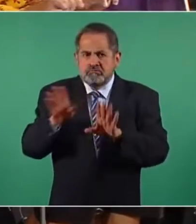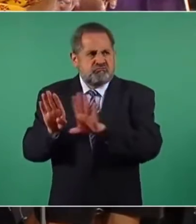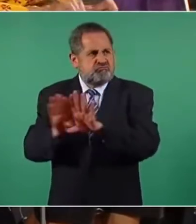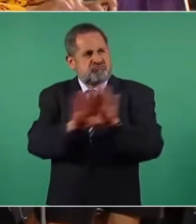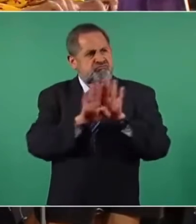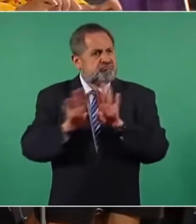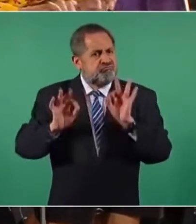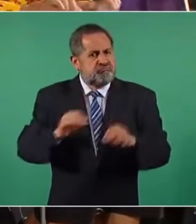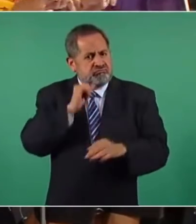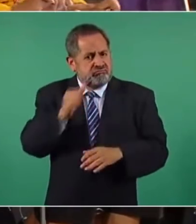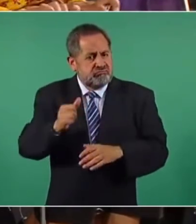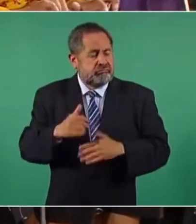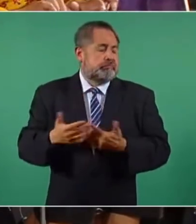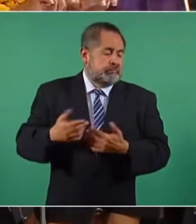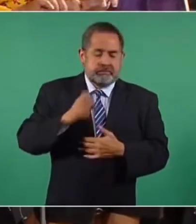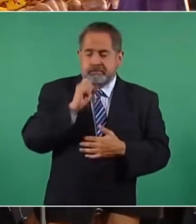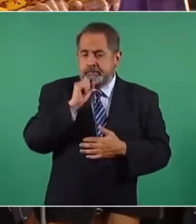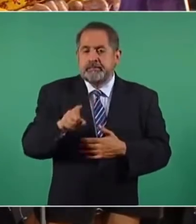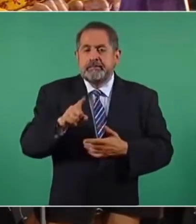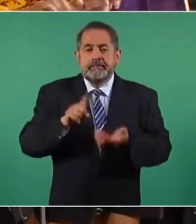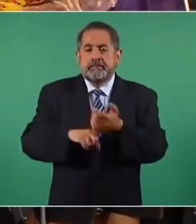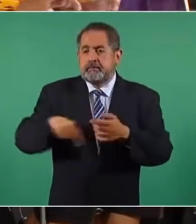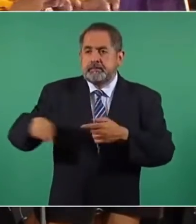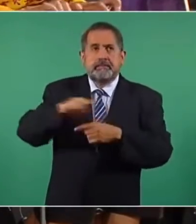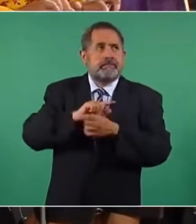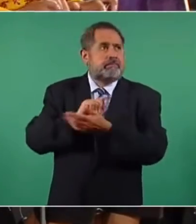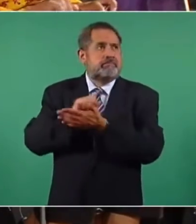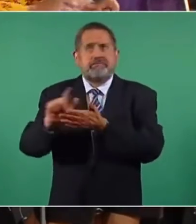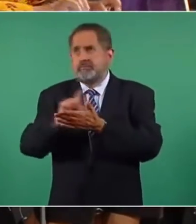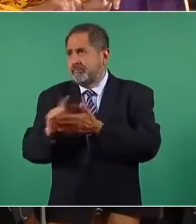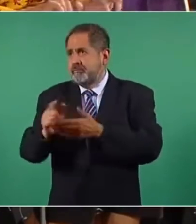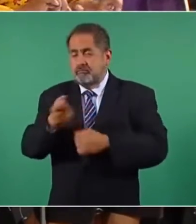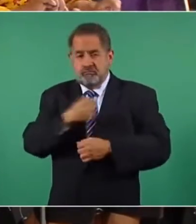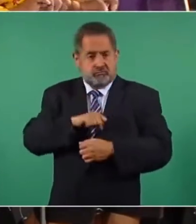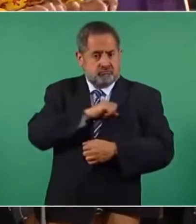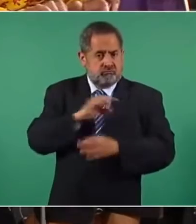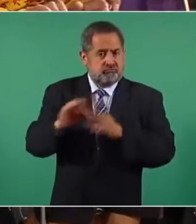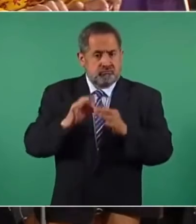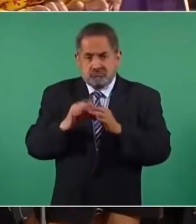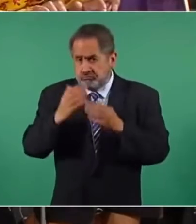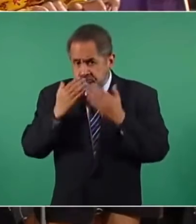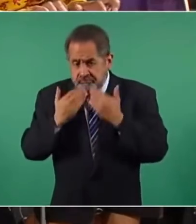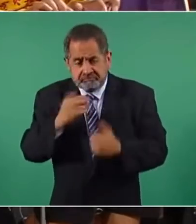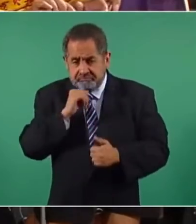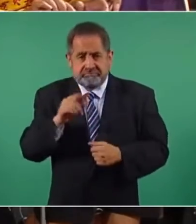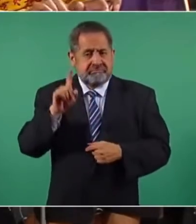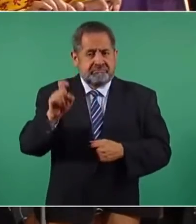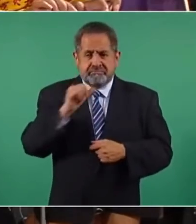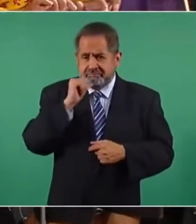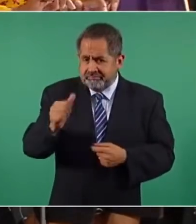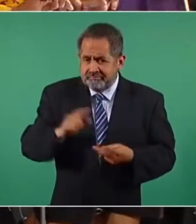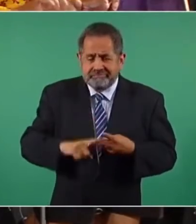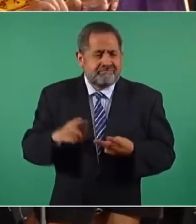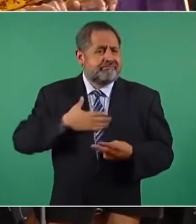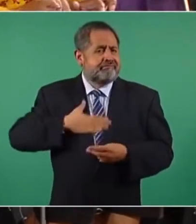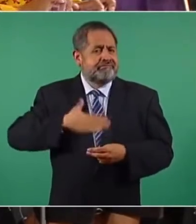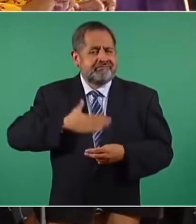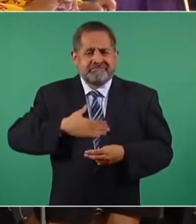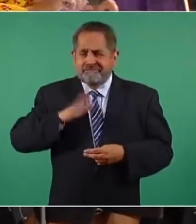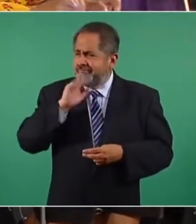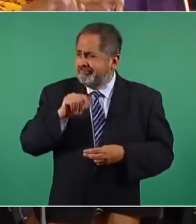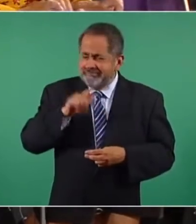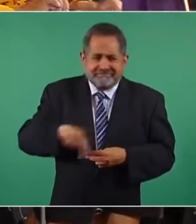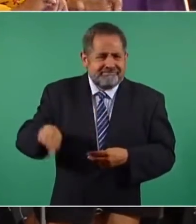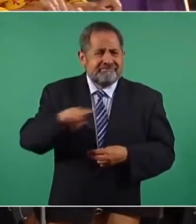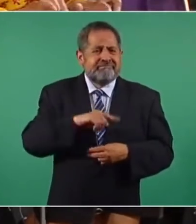También los servicios de salud no están siendo habilitados, no hay agua, los baños están mal,